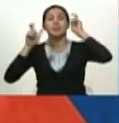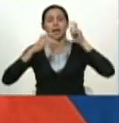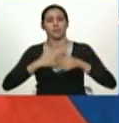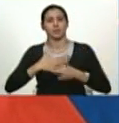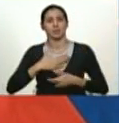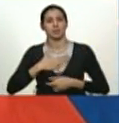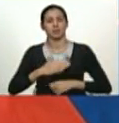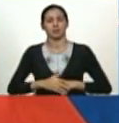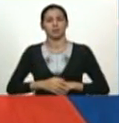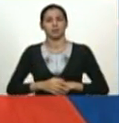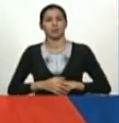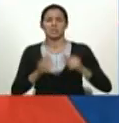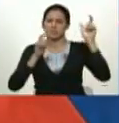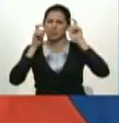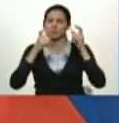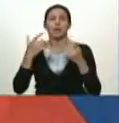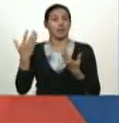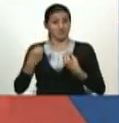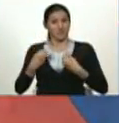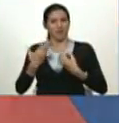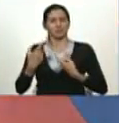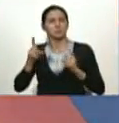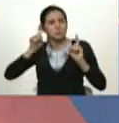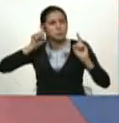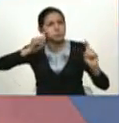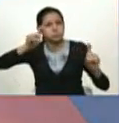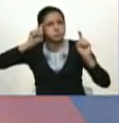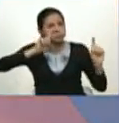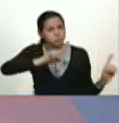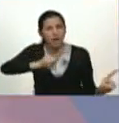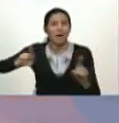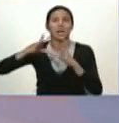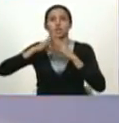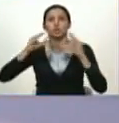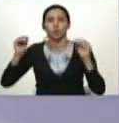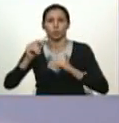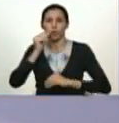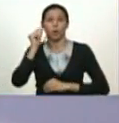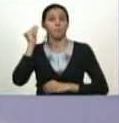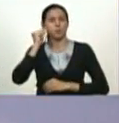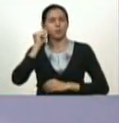quien en vida nos forjó y nos formó a todos como hombres y mujeres